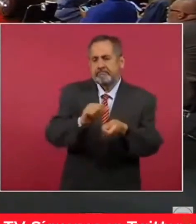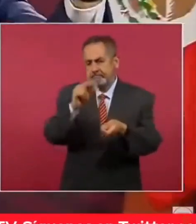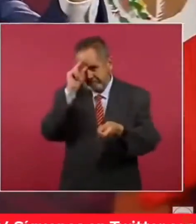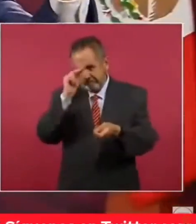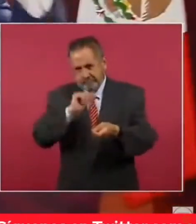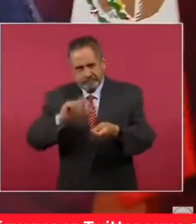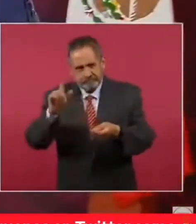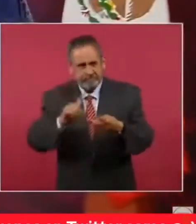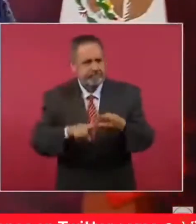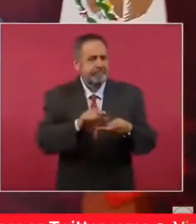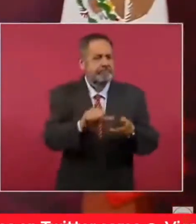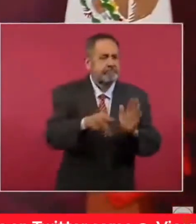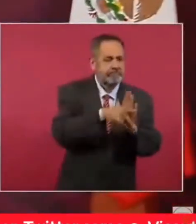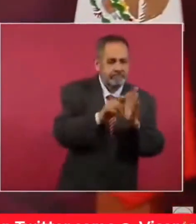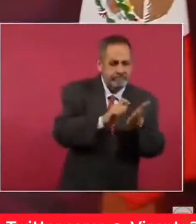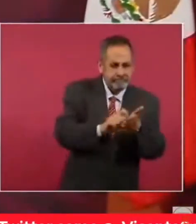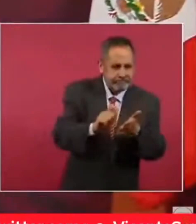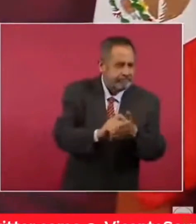periodistas,